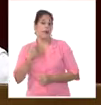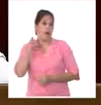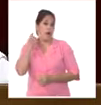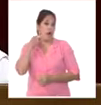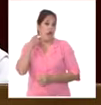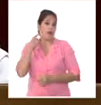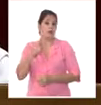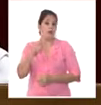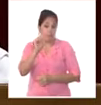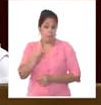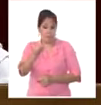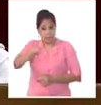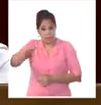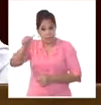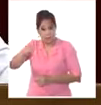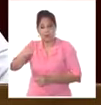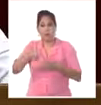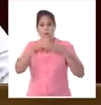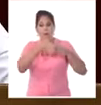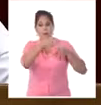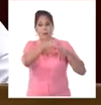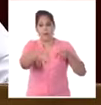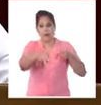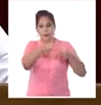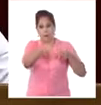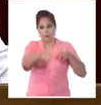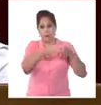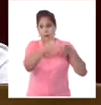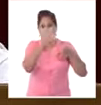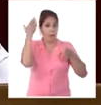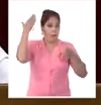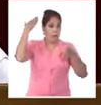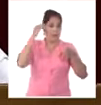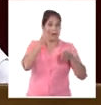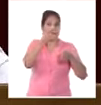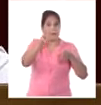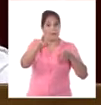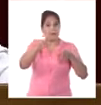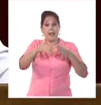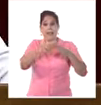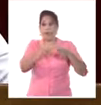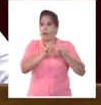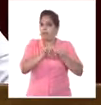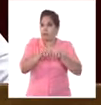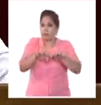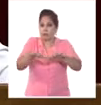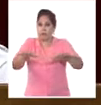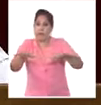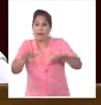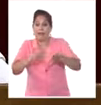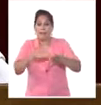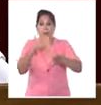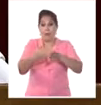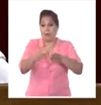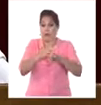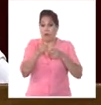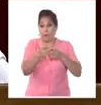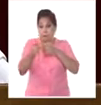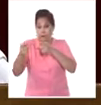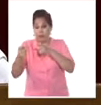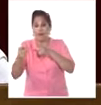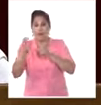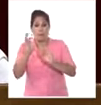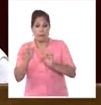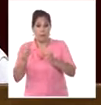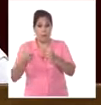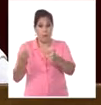los sobrevivientes del desembarco del Gran Mar. Trece días después de dispersarse tras el bautizo de fuego de alegría de Pío